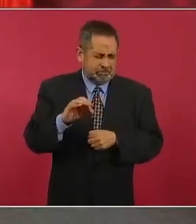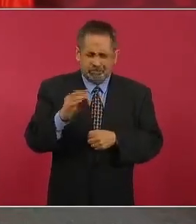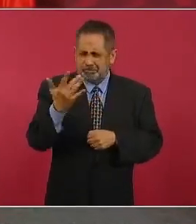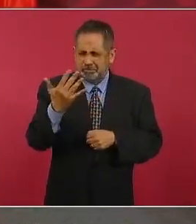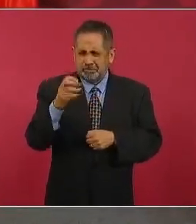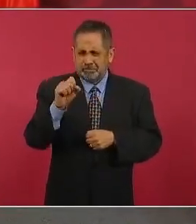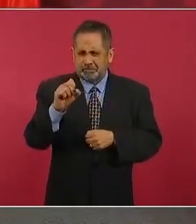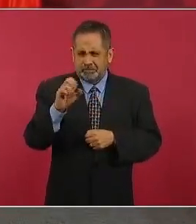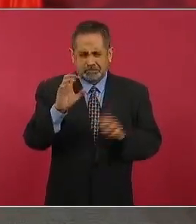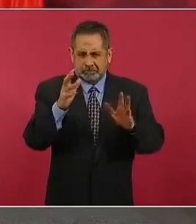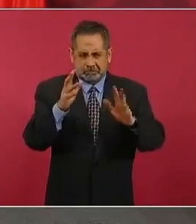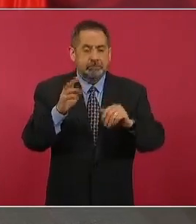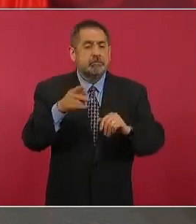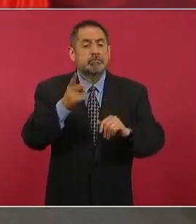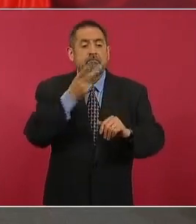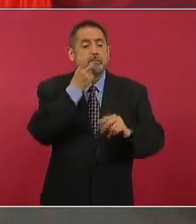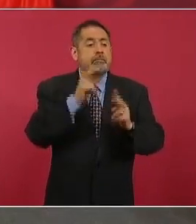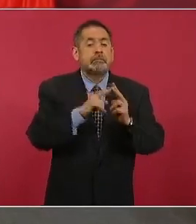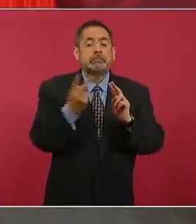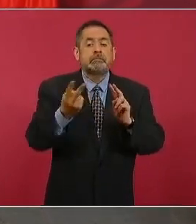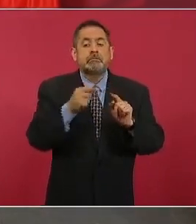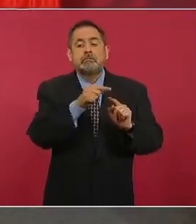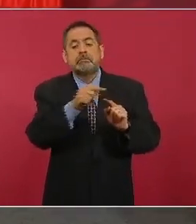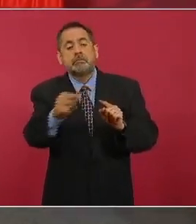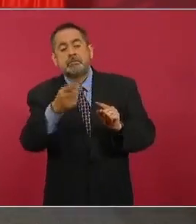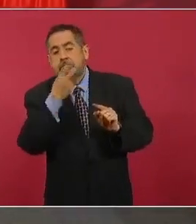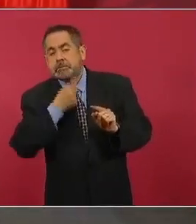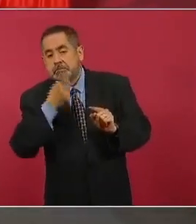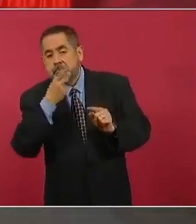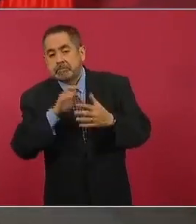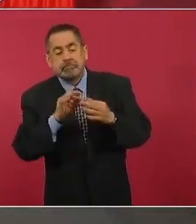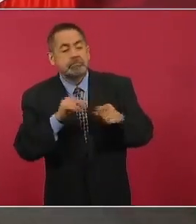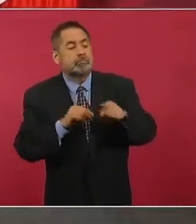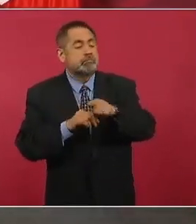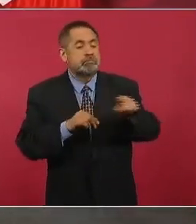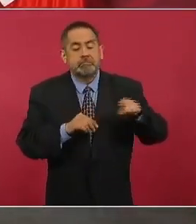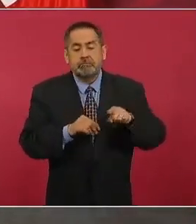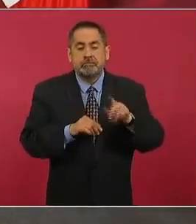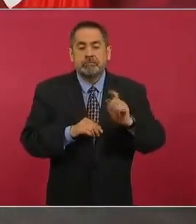vecinos hablan de que se